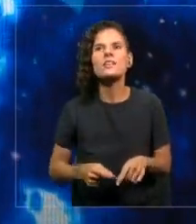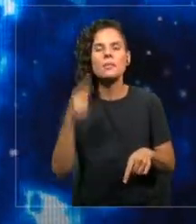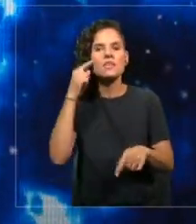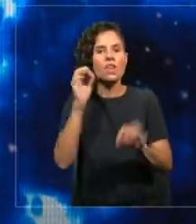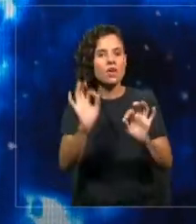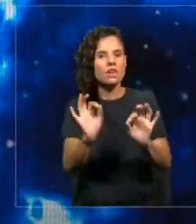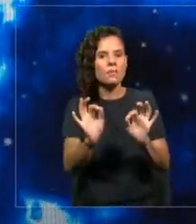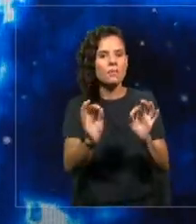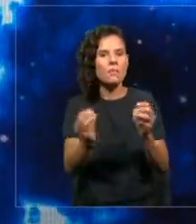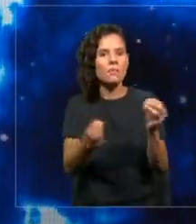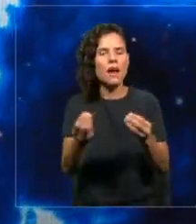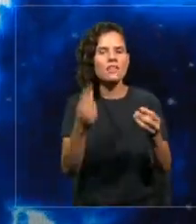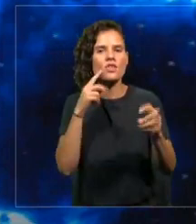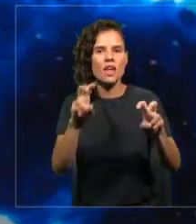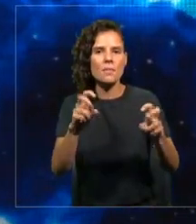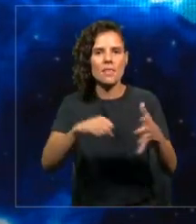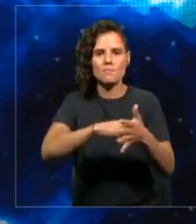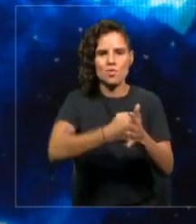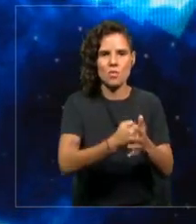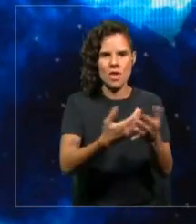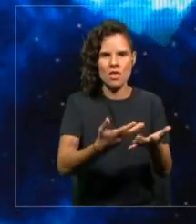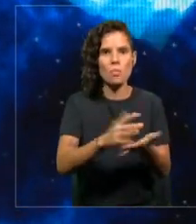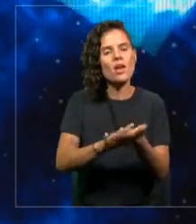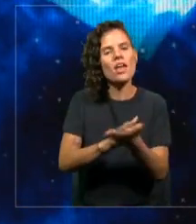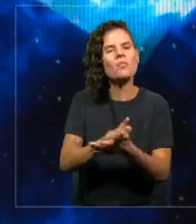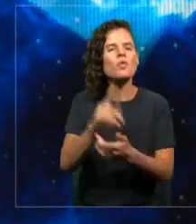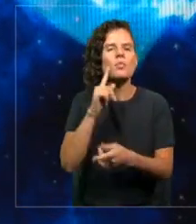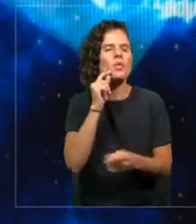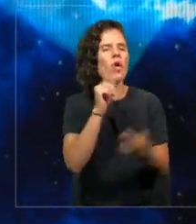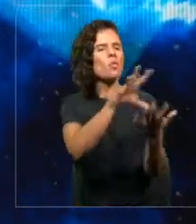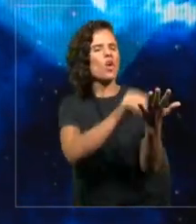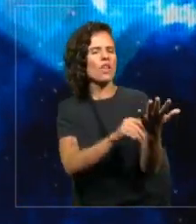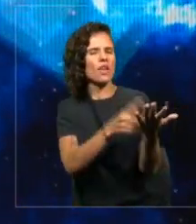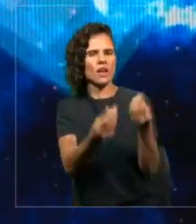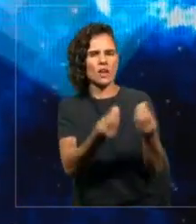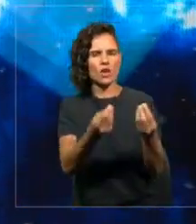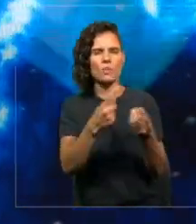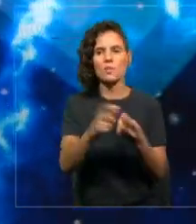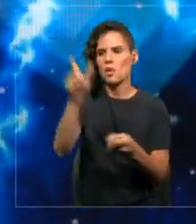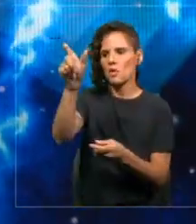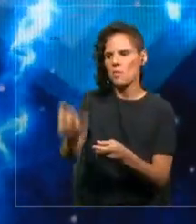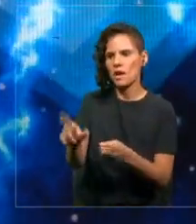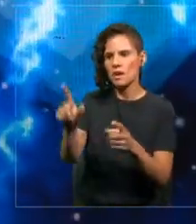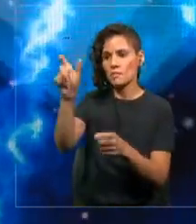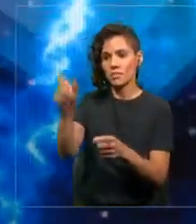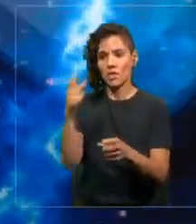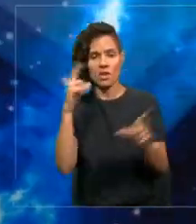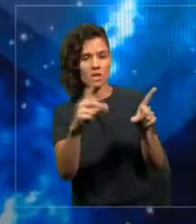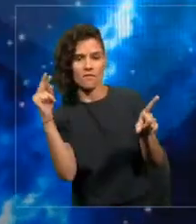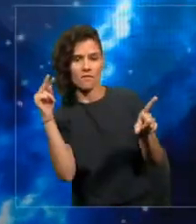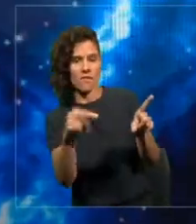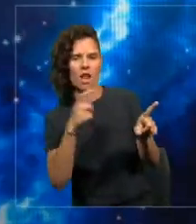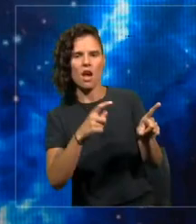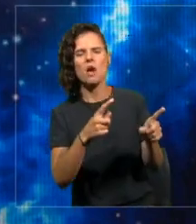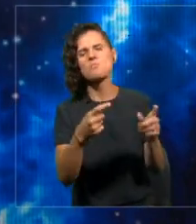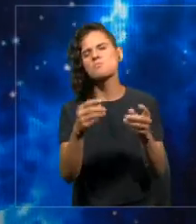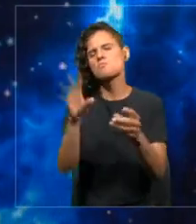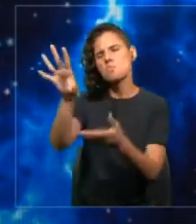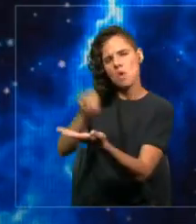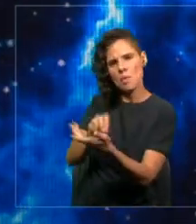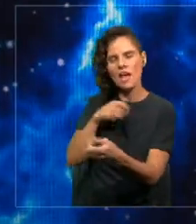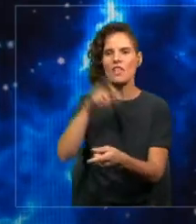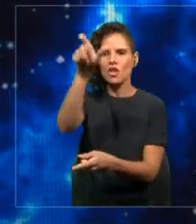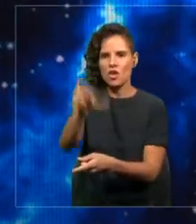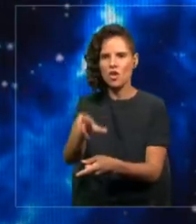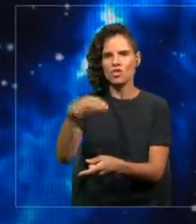promedios. El televidente, promedio. El consumidor, promedio. El ciudadano, promedio.